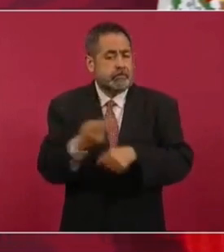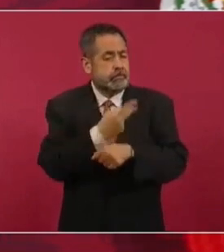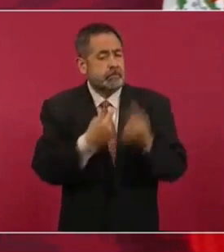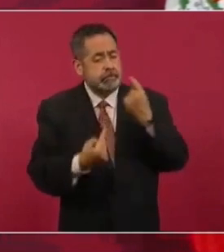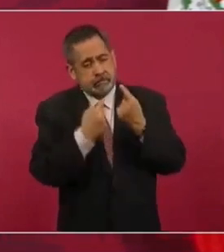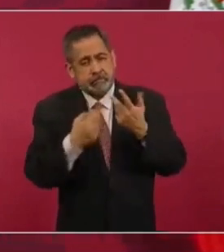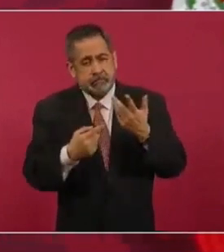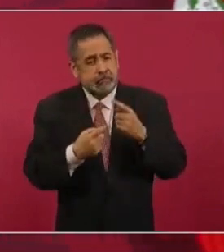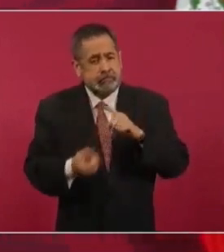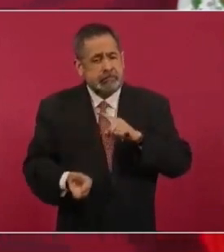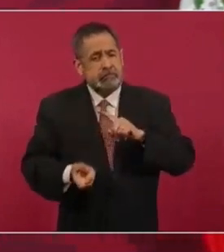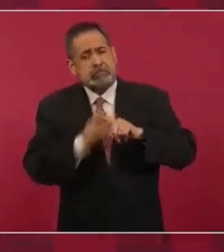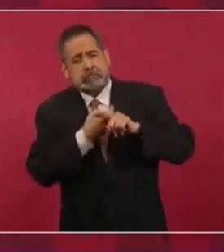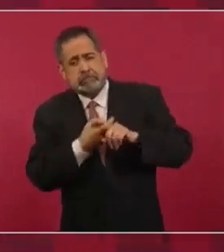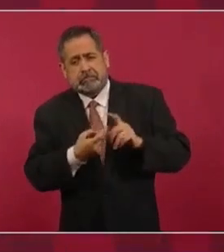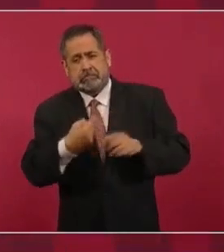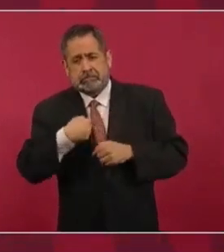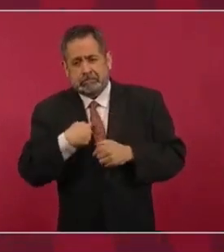mientan madre.